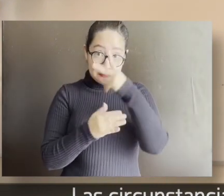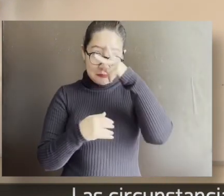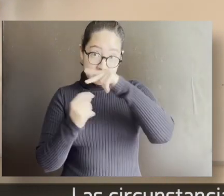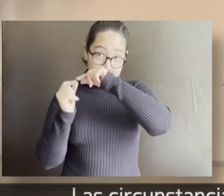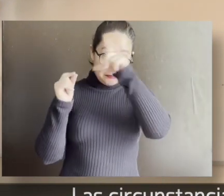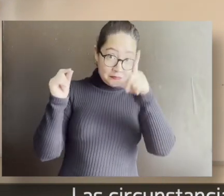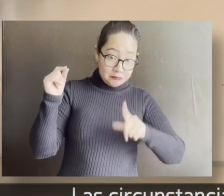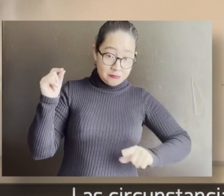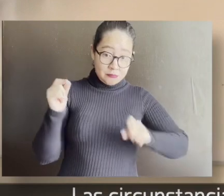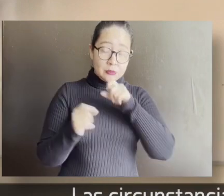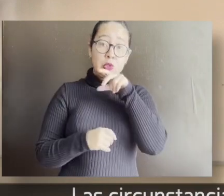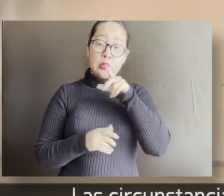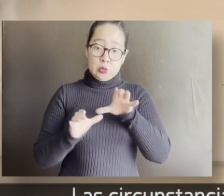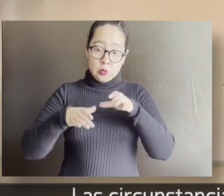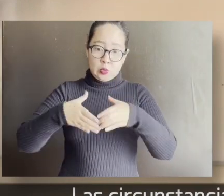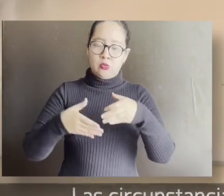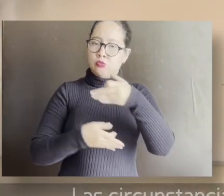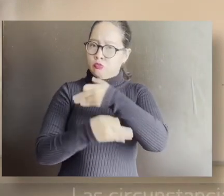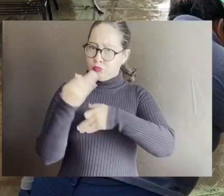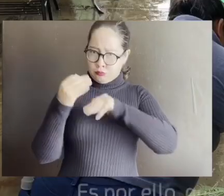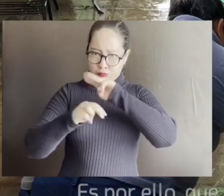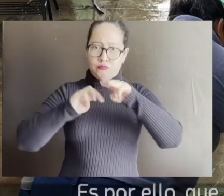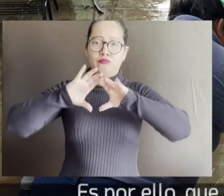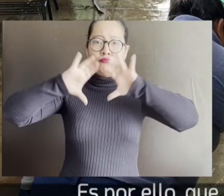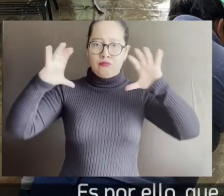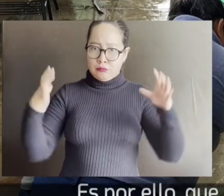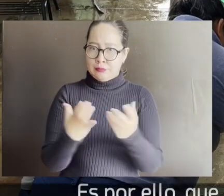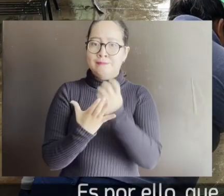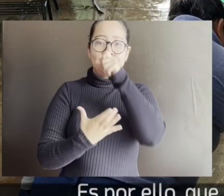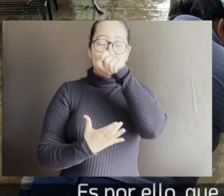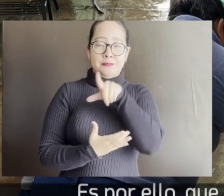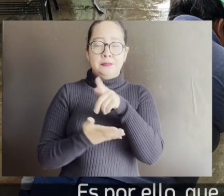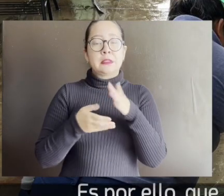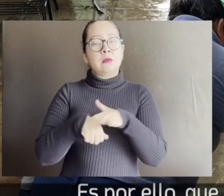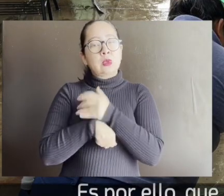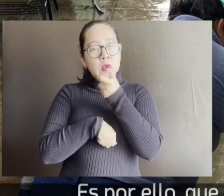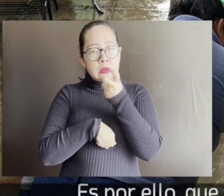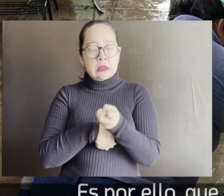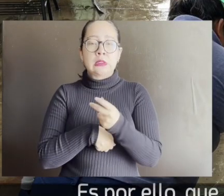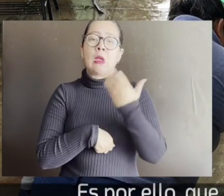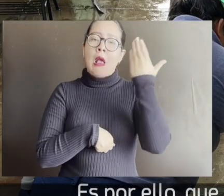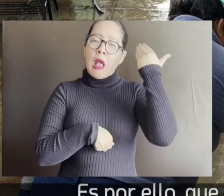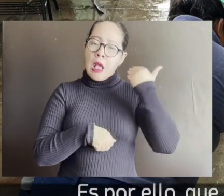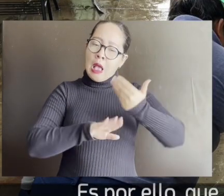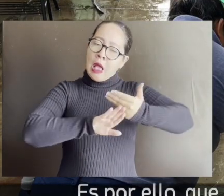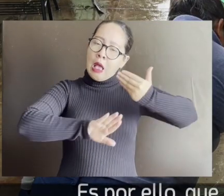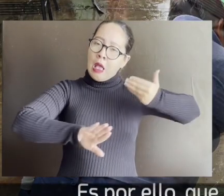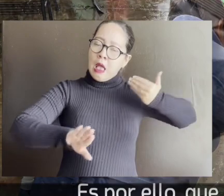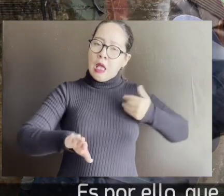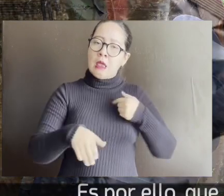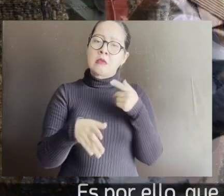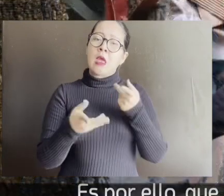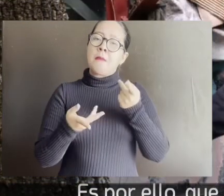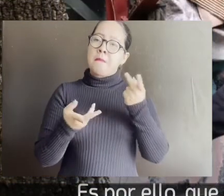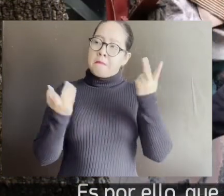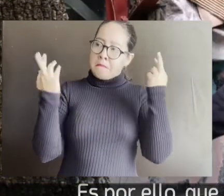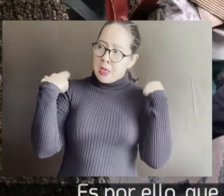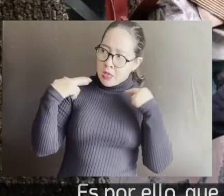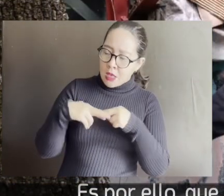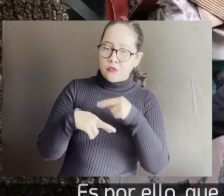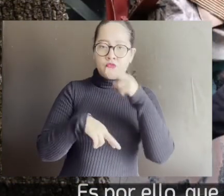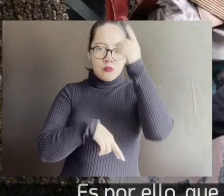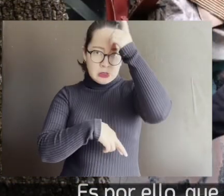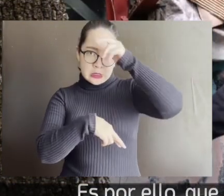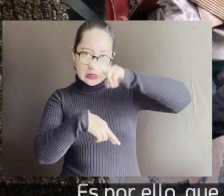nuestra comunidad, sino para todo el mundo. Es por ello que en días previos a esta fecha, directivos,